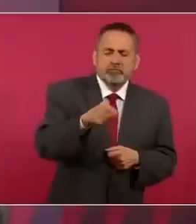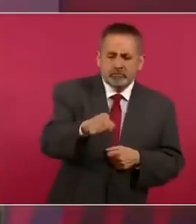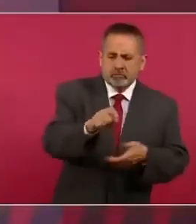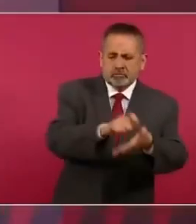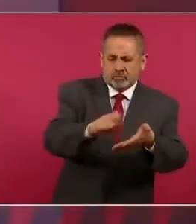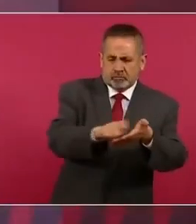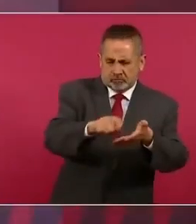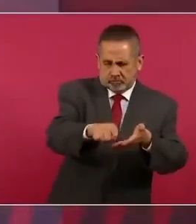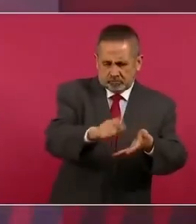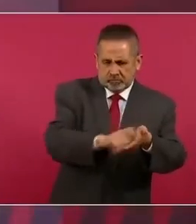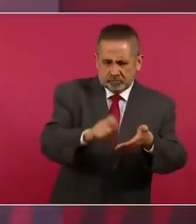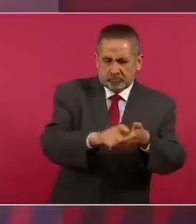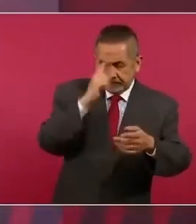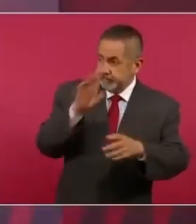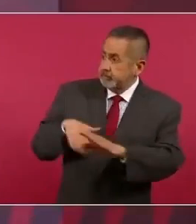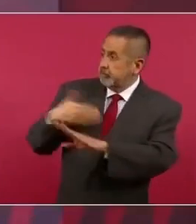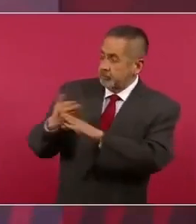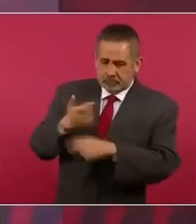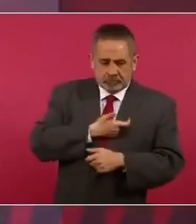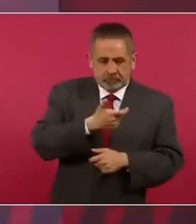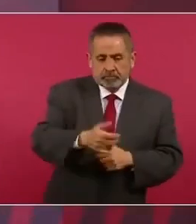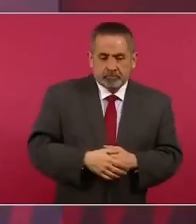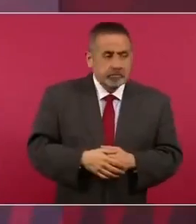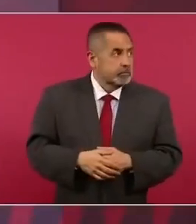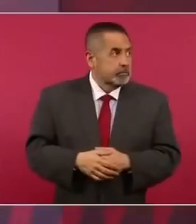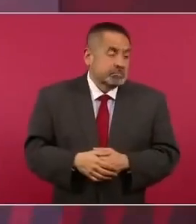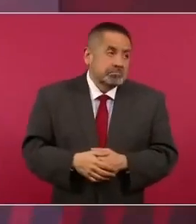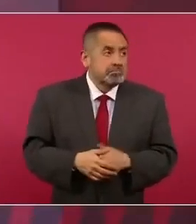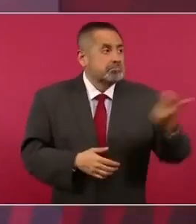trabajos por encargo porque así obtienen